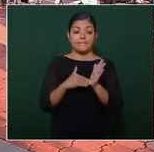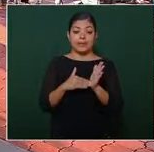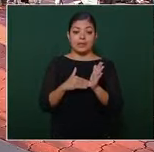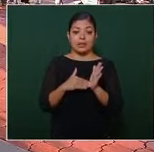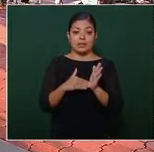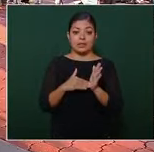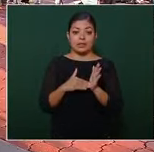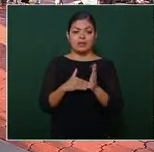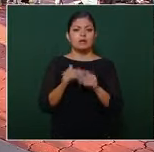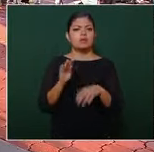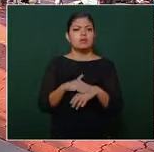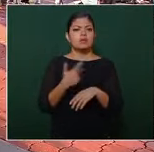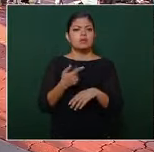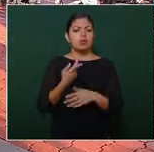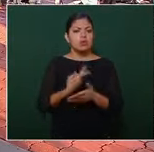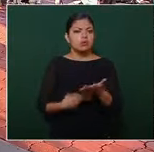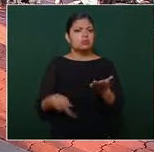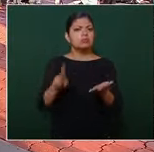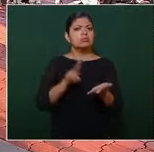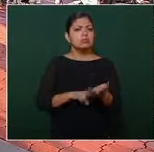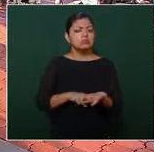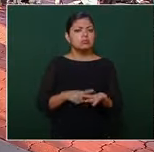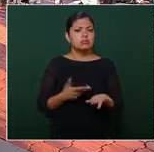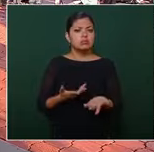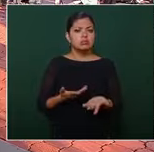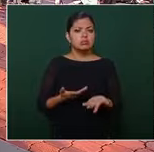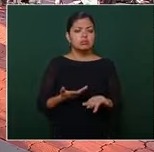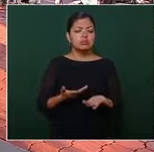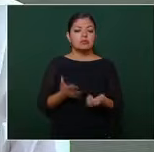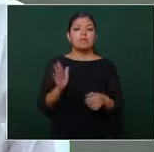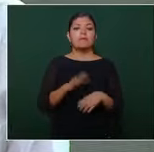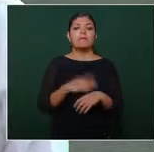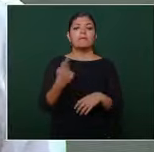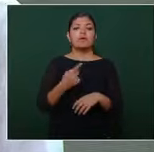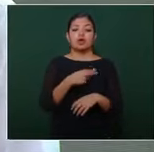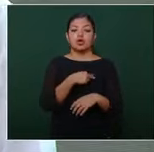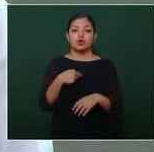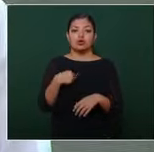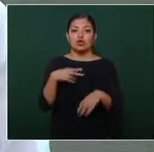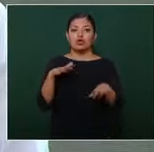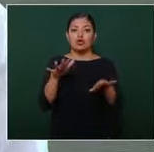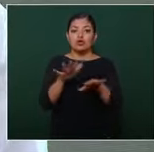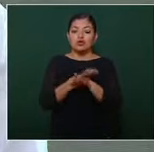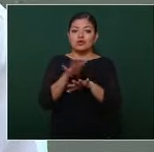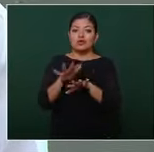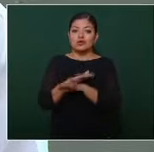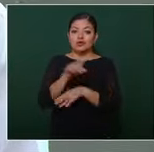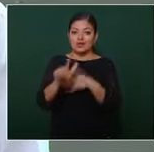porque aumentó al doble porque hicimos una modificación legal